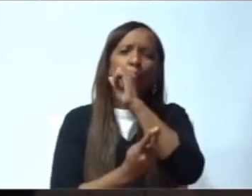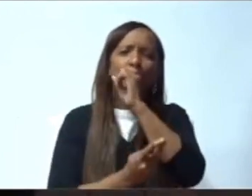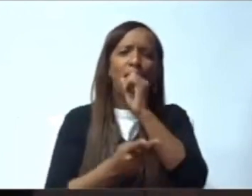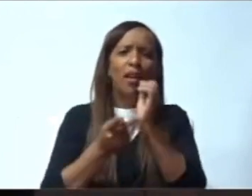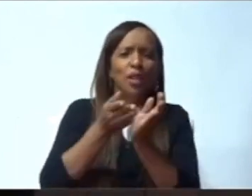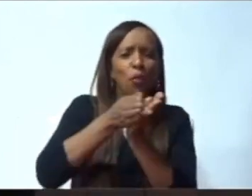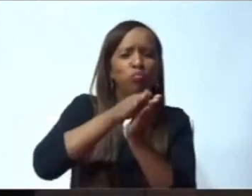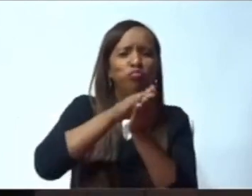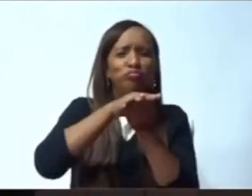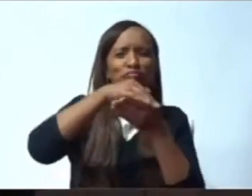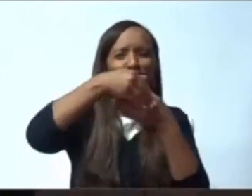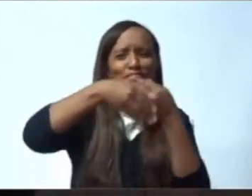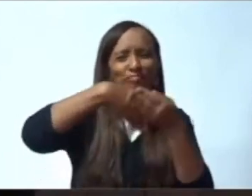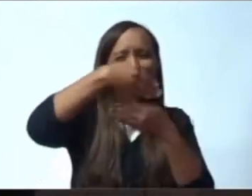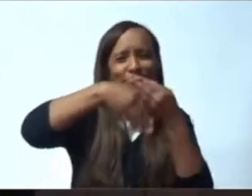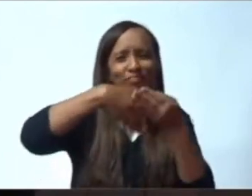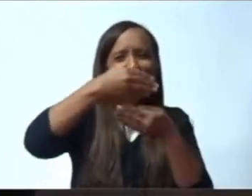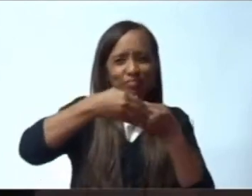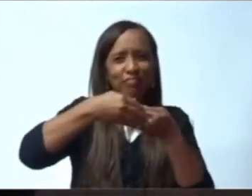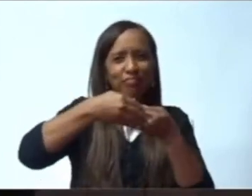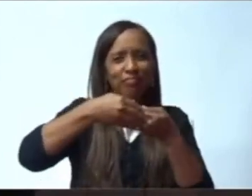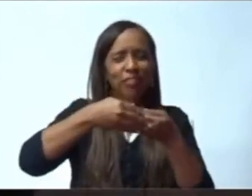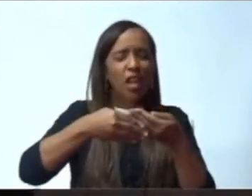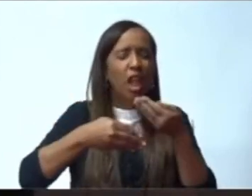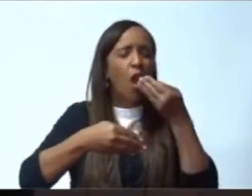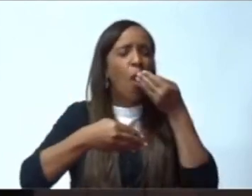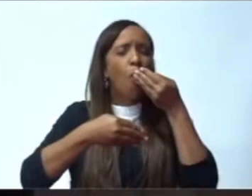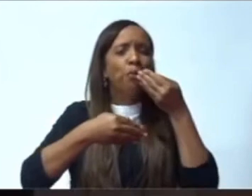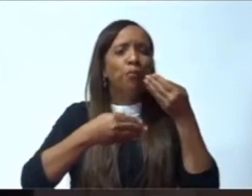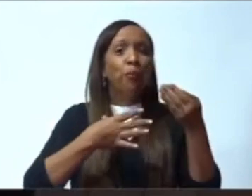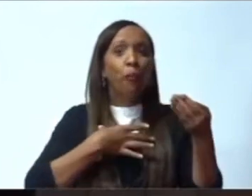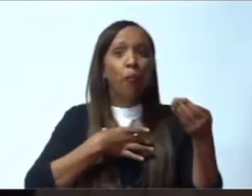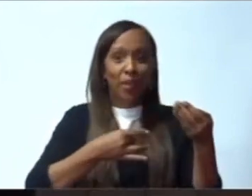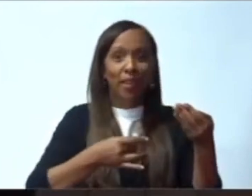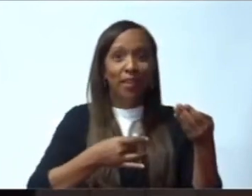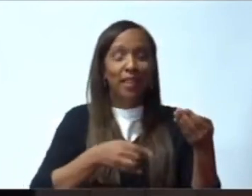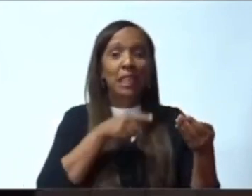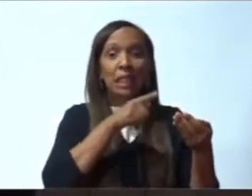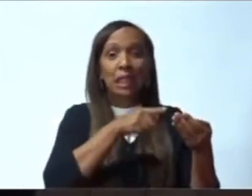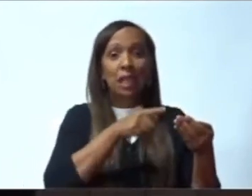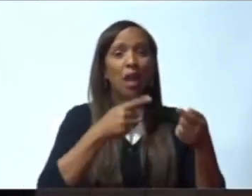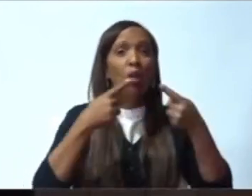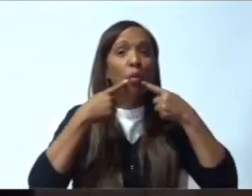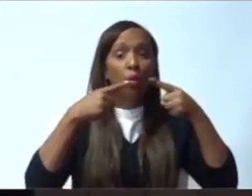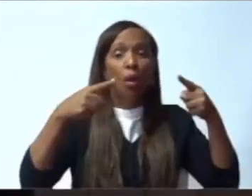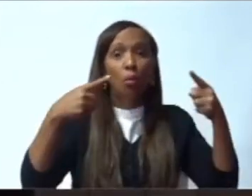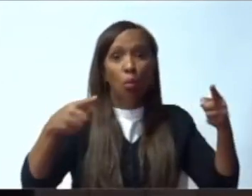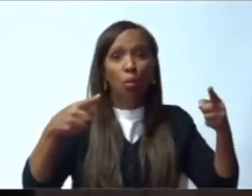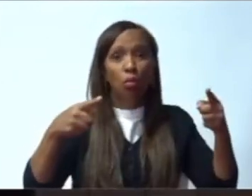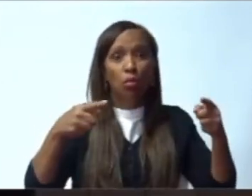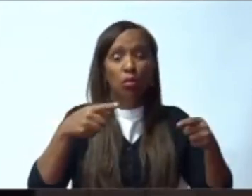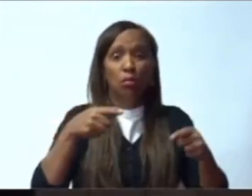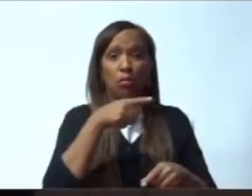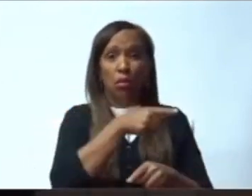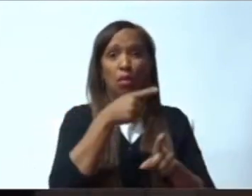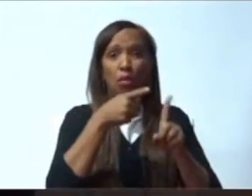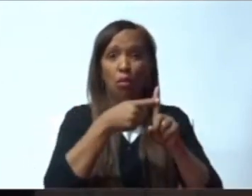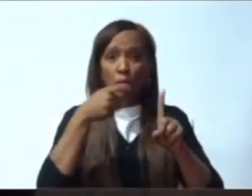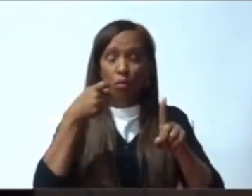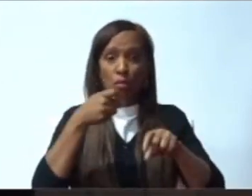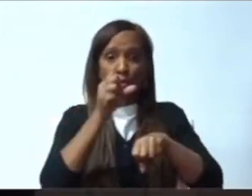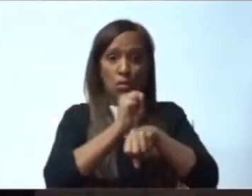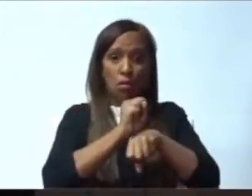ha muerto en el día de ayer, a los 96 años. Fue muy querido por nuestro San Pedro de Macorí, por muchos